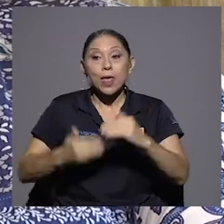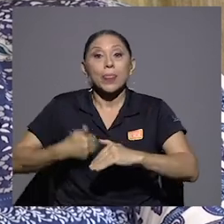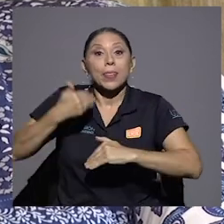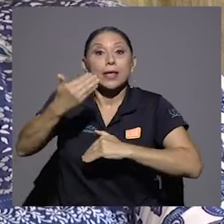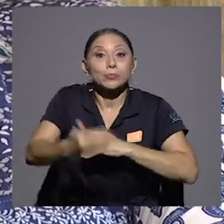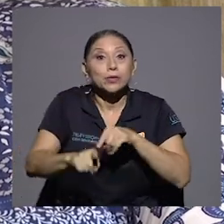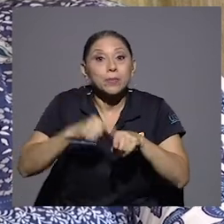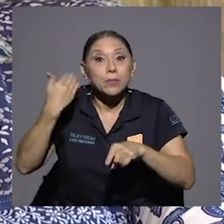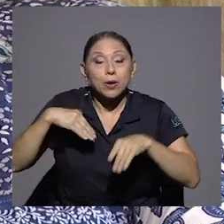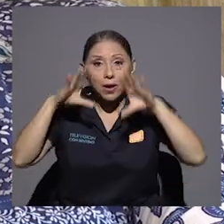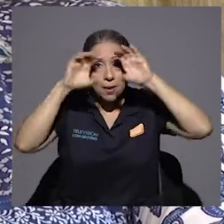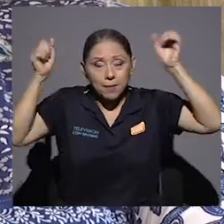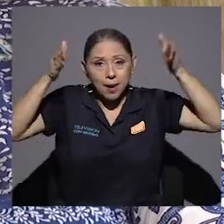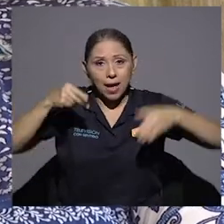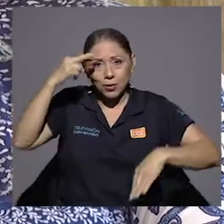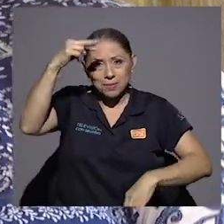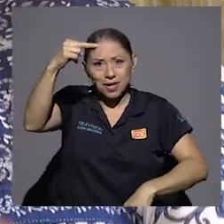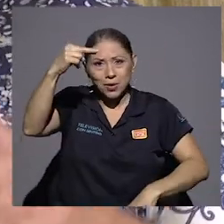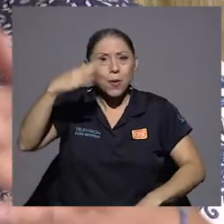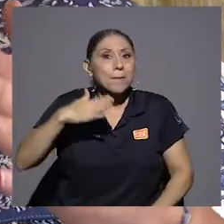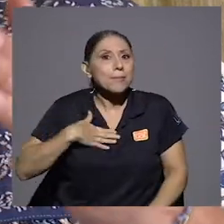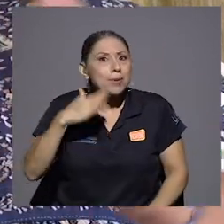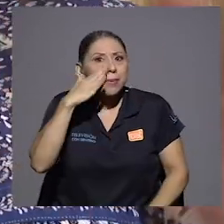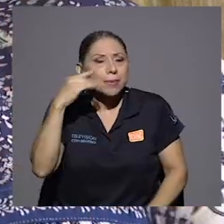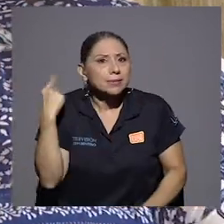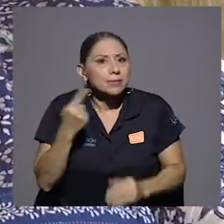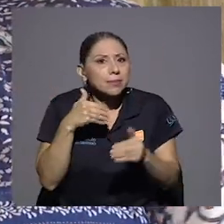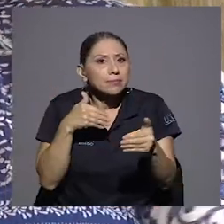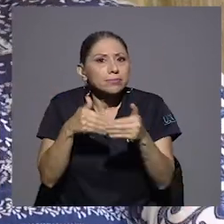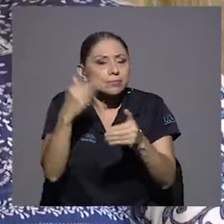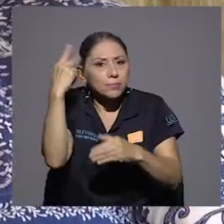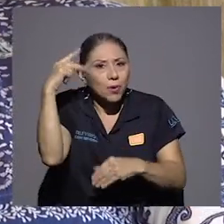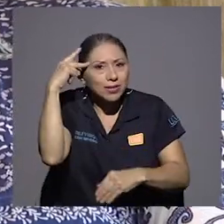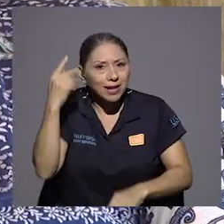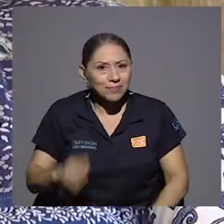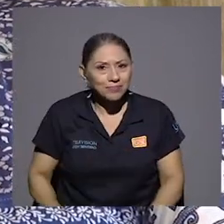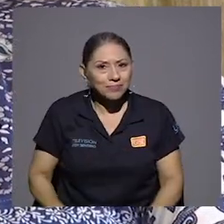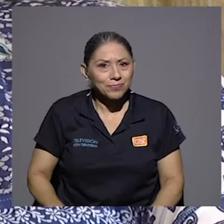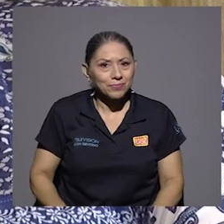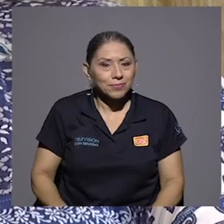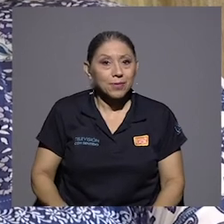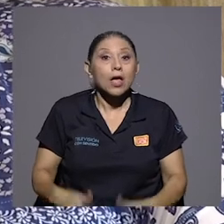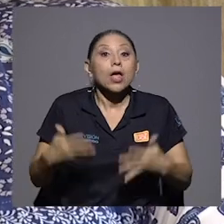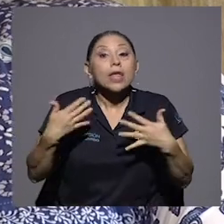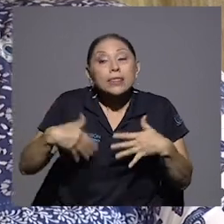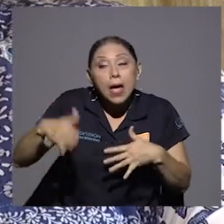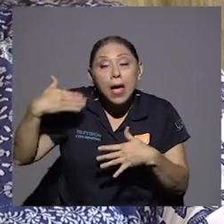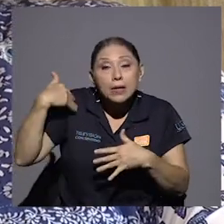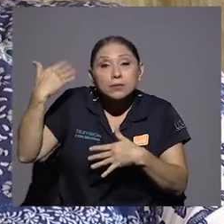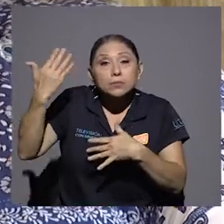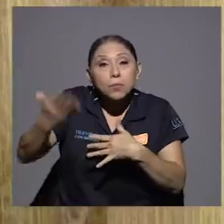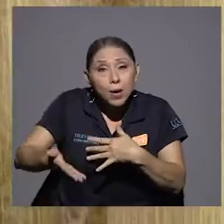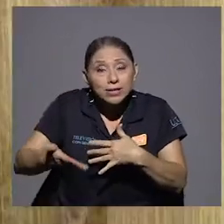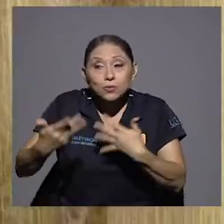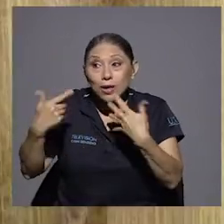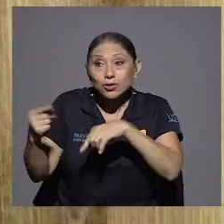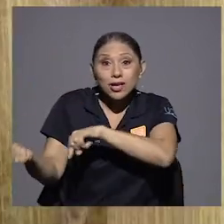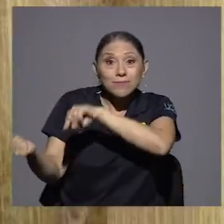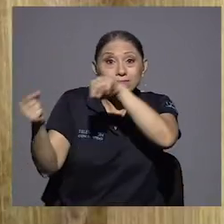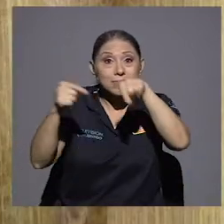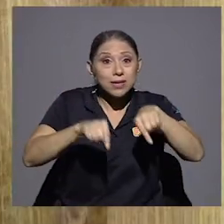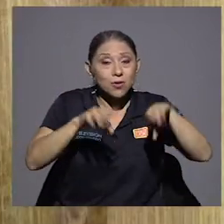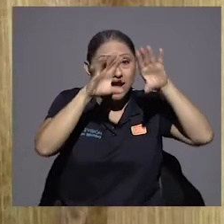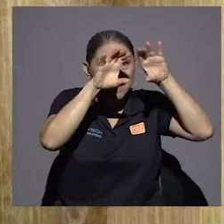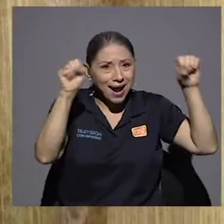muy lejos de la política no estaba cuando vino en la embajada sí estuvo más retirada pero ahí